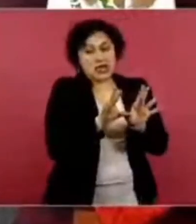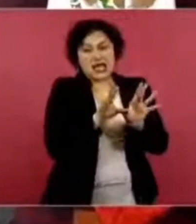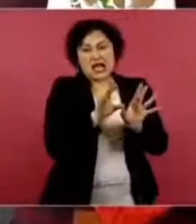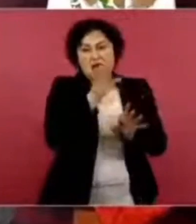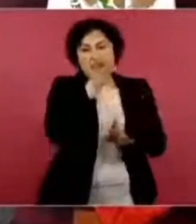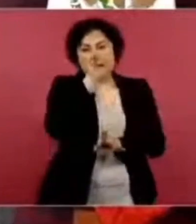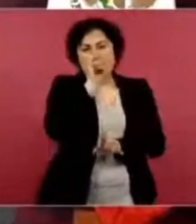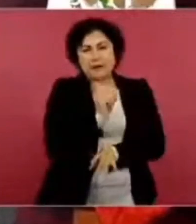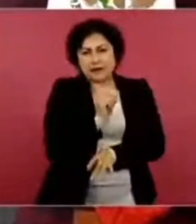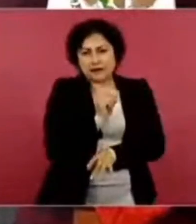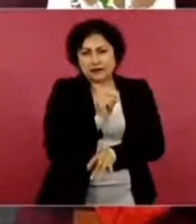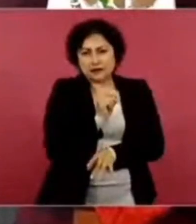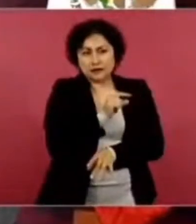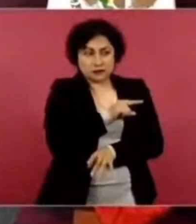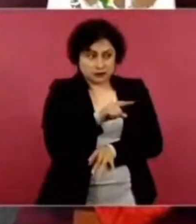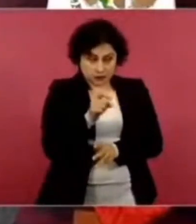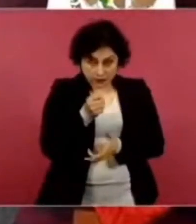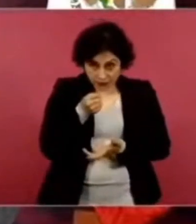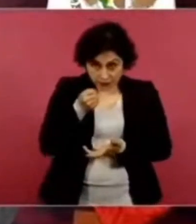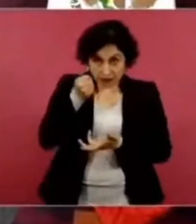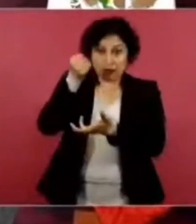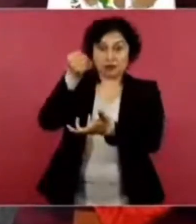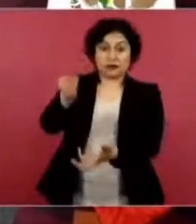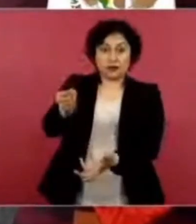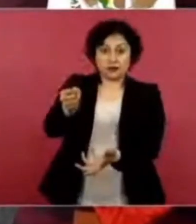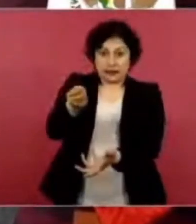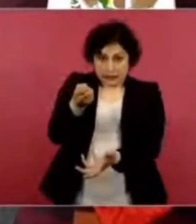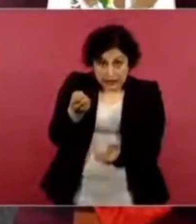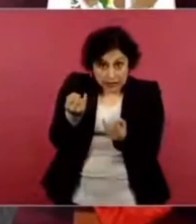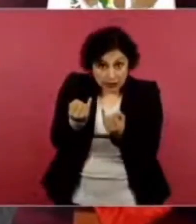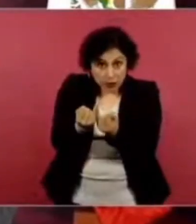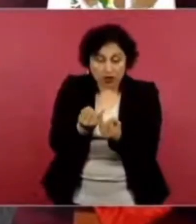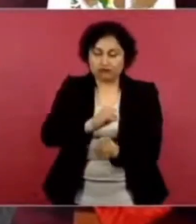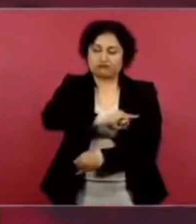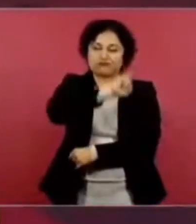se ha destinado tanto apoyo al pueblo.